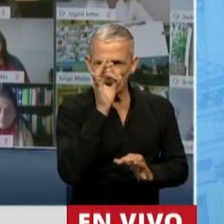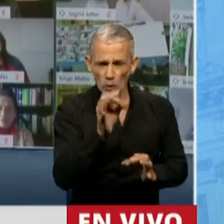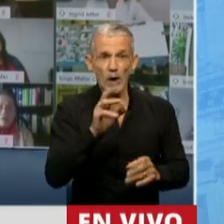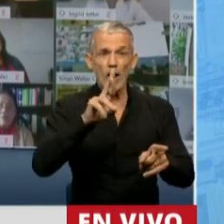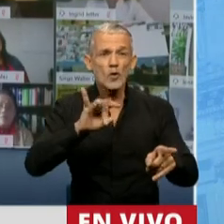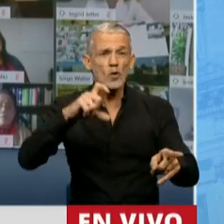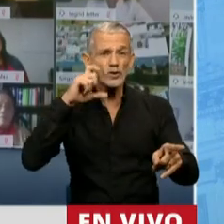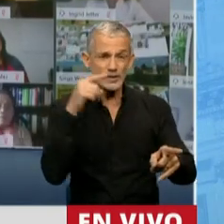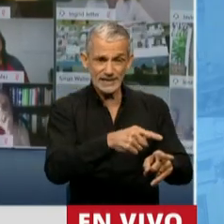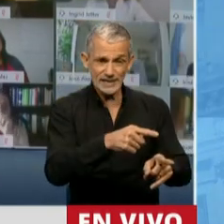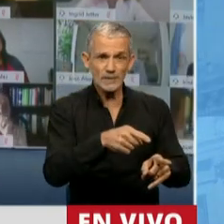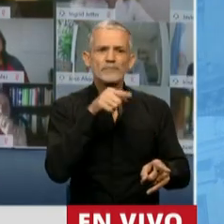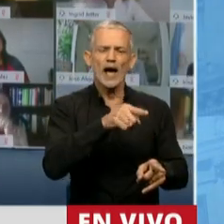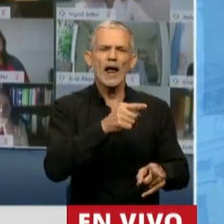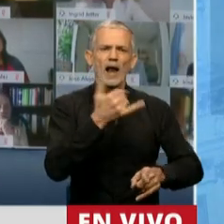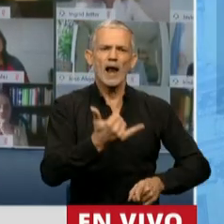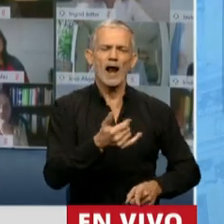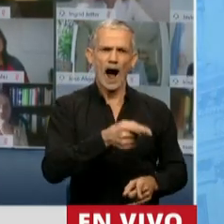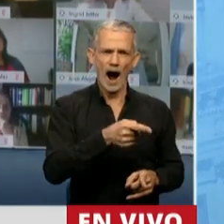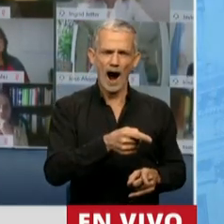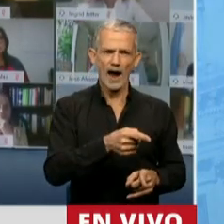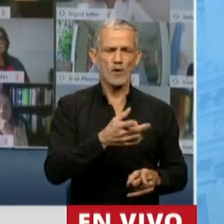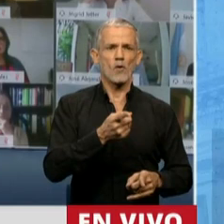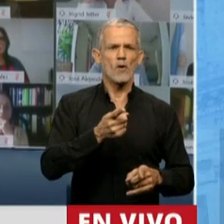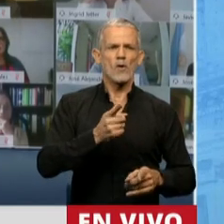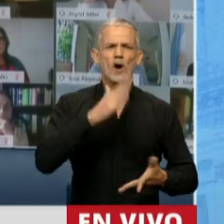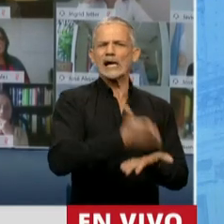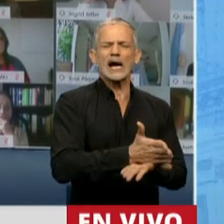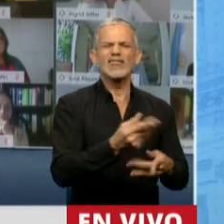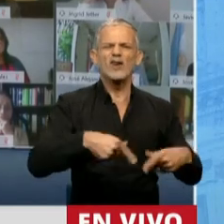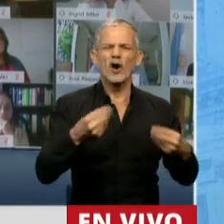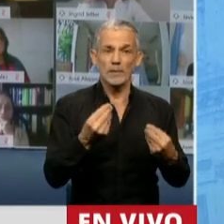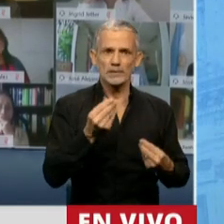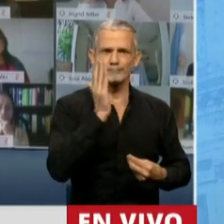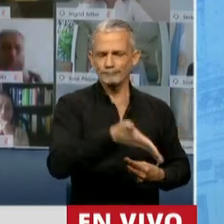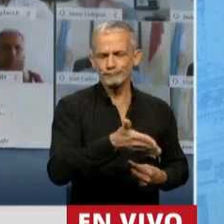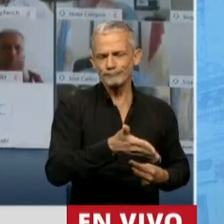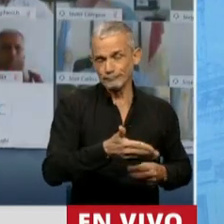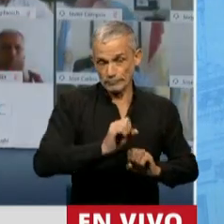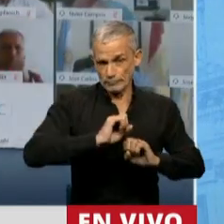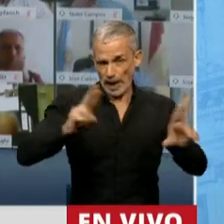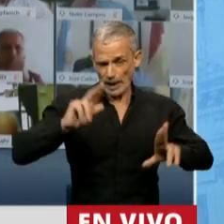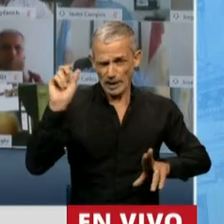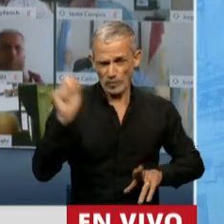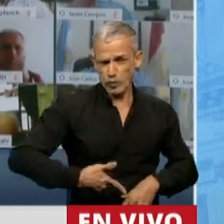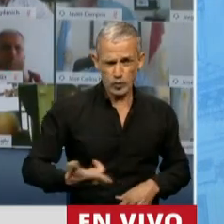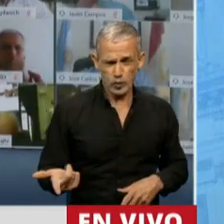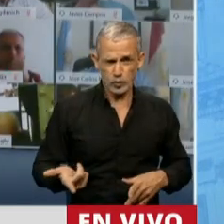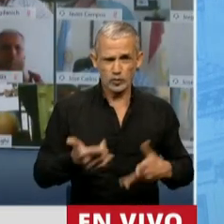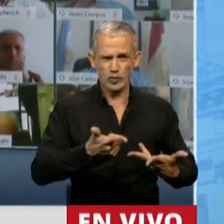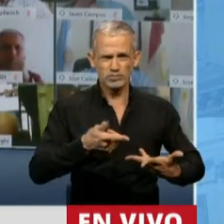Rucci tuvo un castigo muy brutal, un